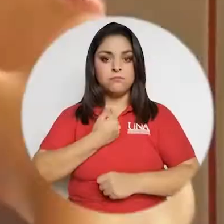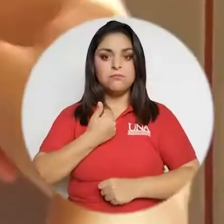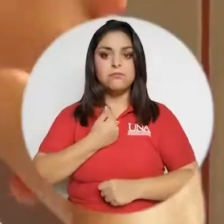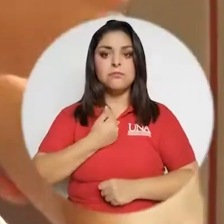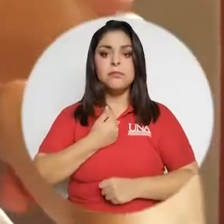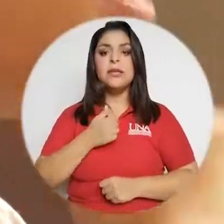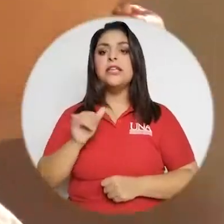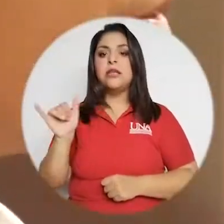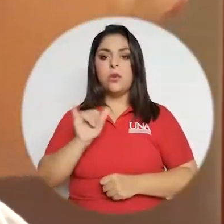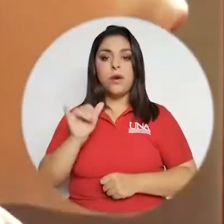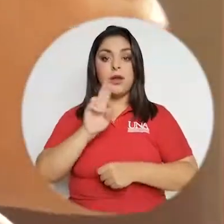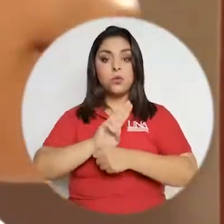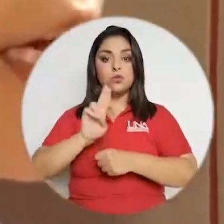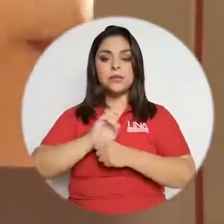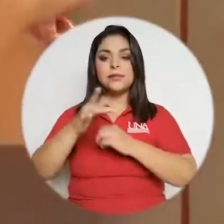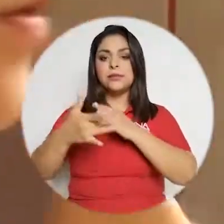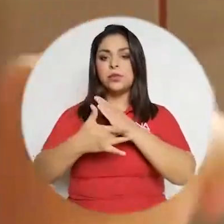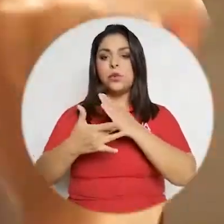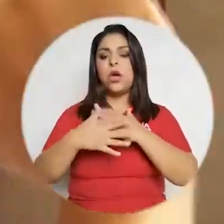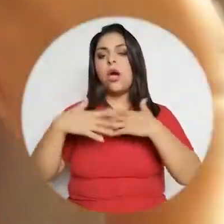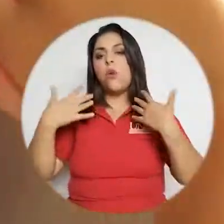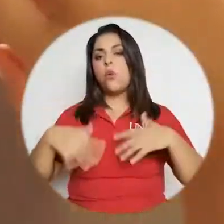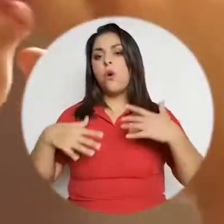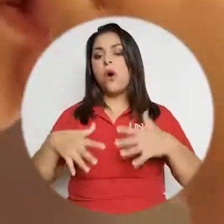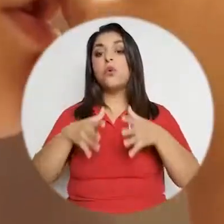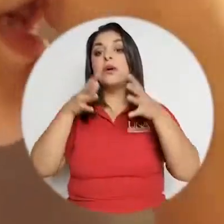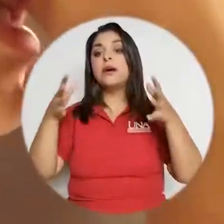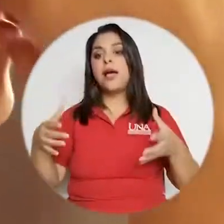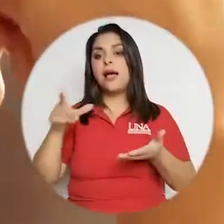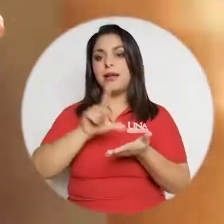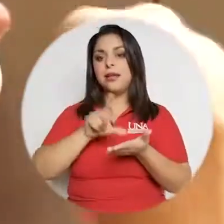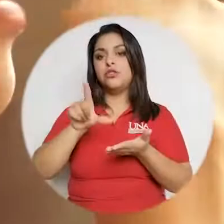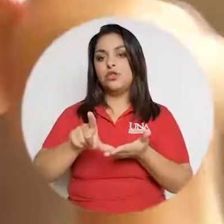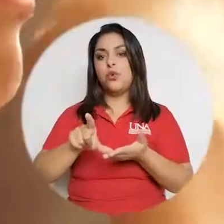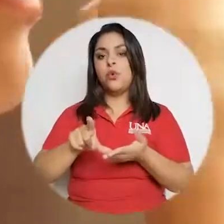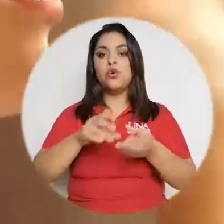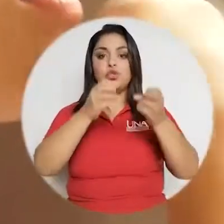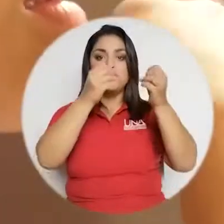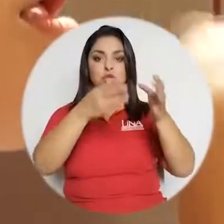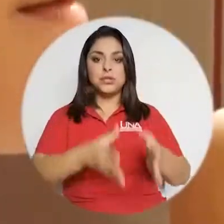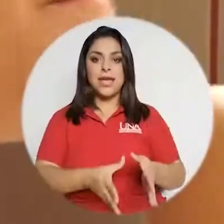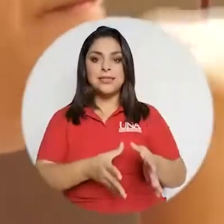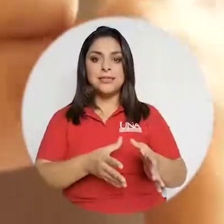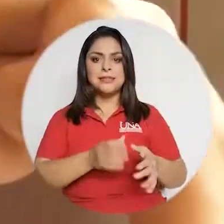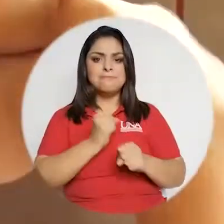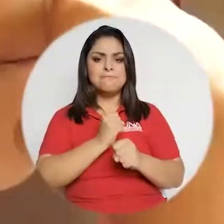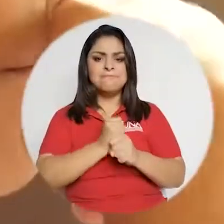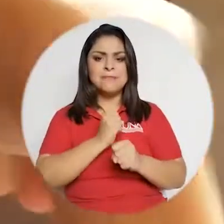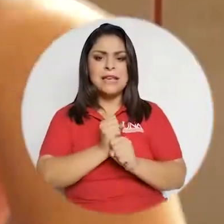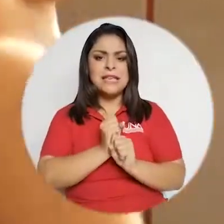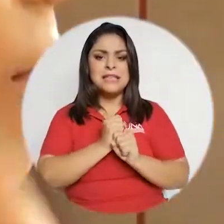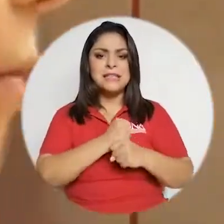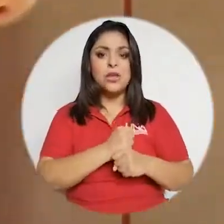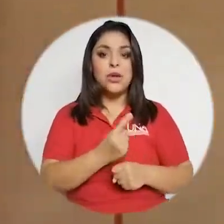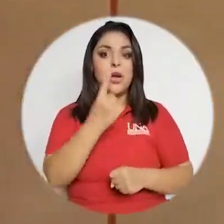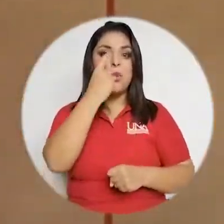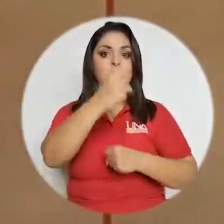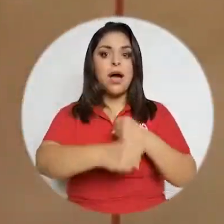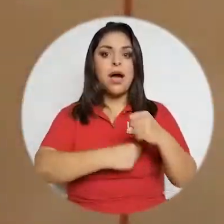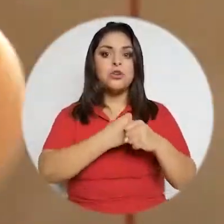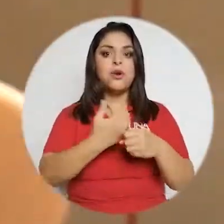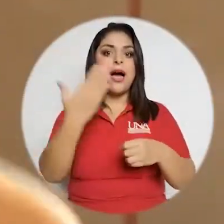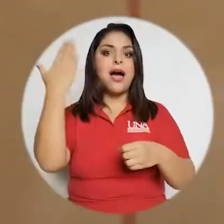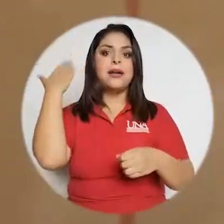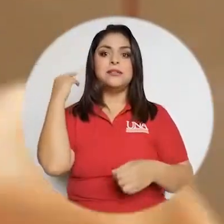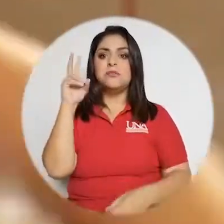de las tecnologías también fue una gran lección, ¿verdad? Los docentes, pues, hicieron en un año lo que, pues, en más de 20